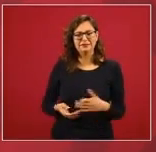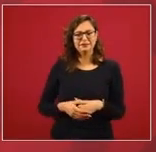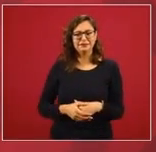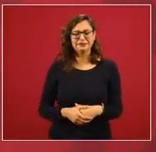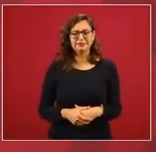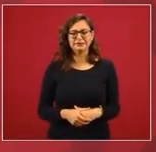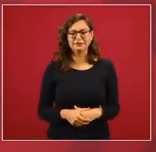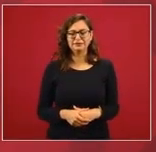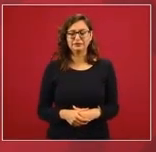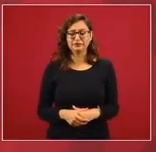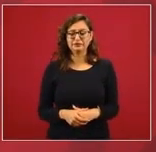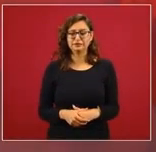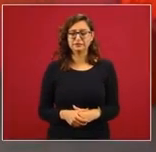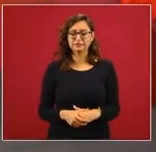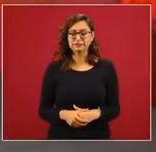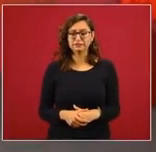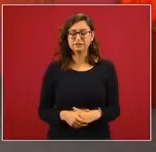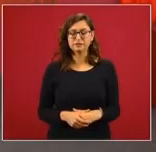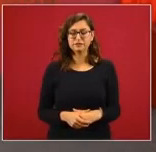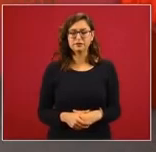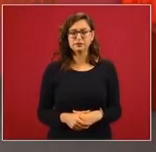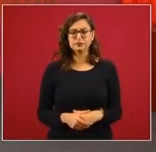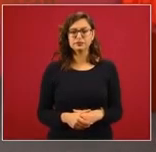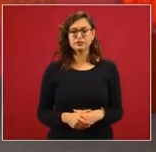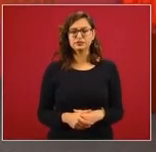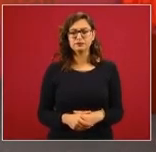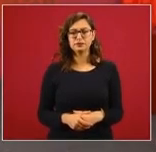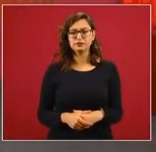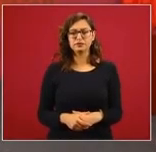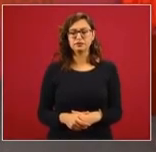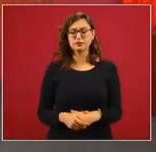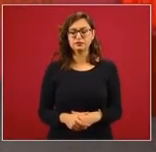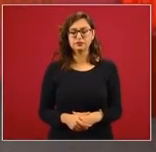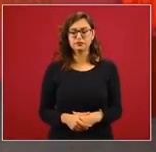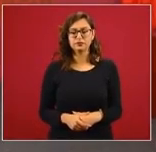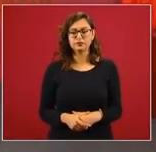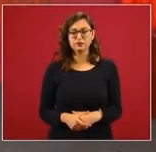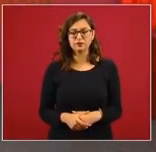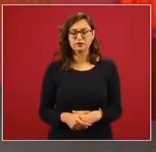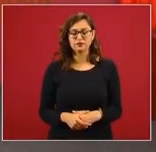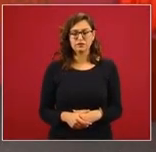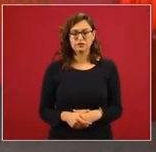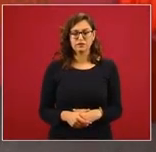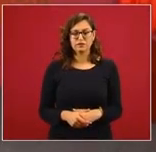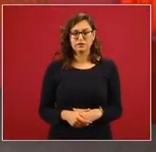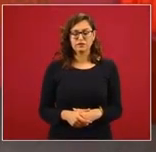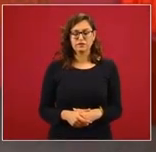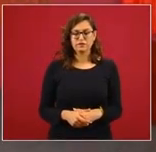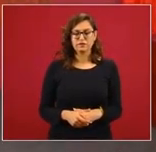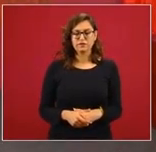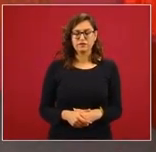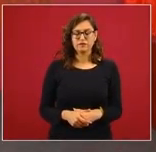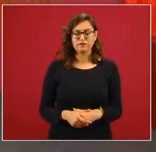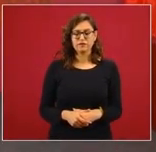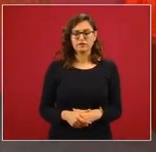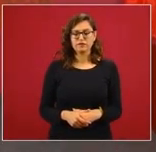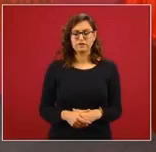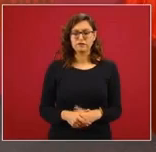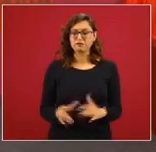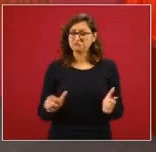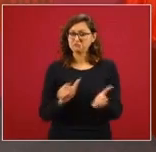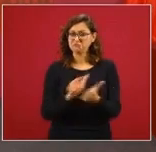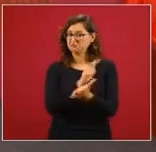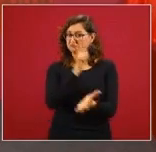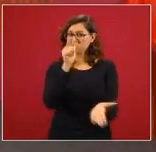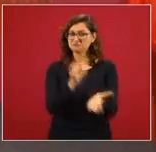Se tiene que respetar la